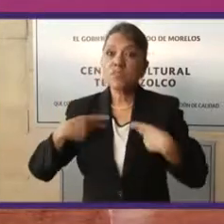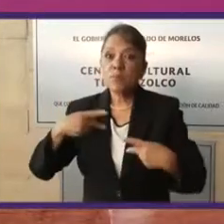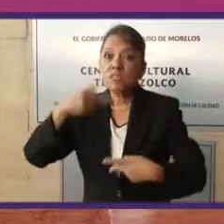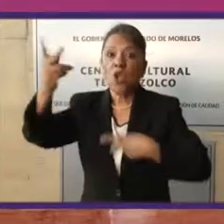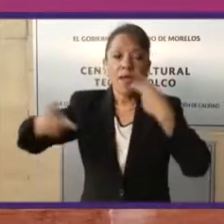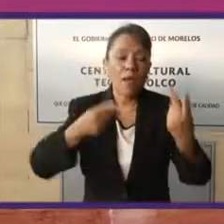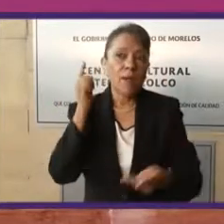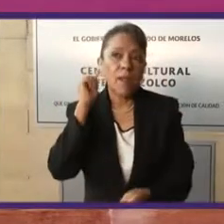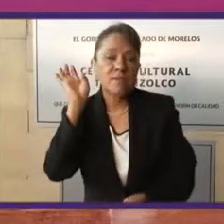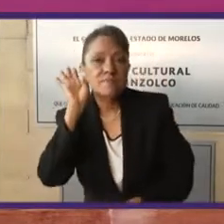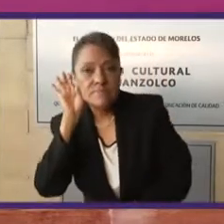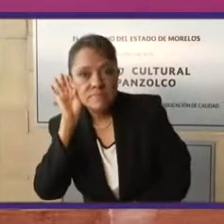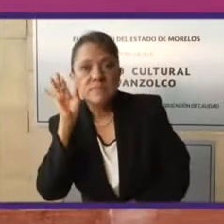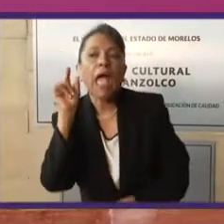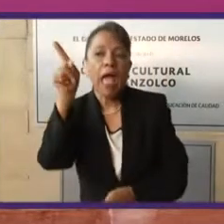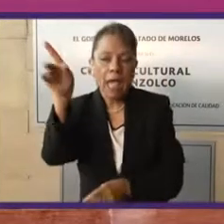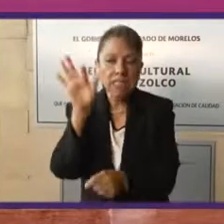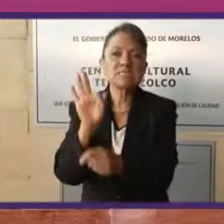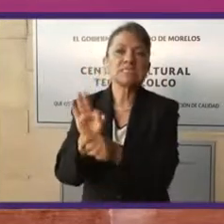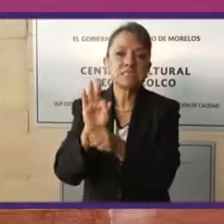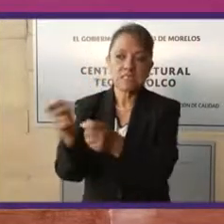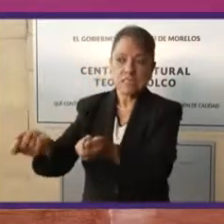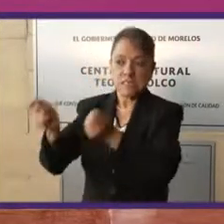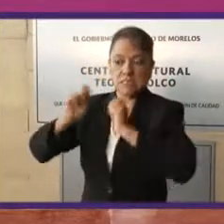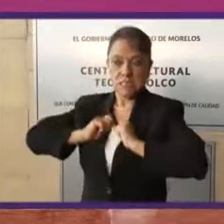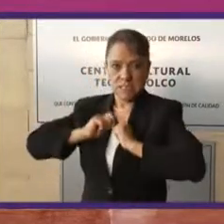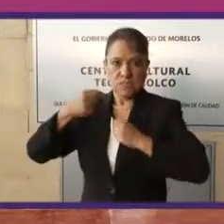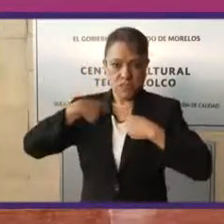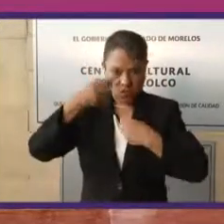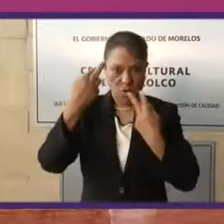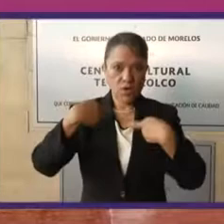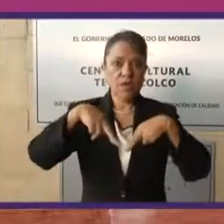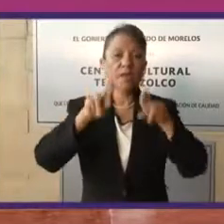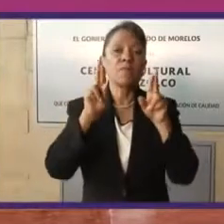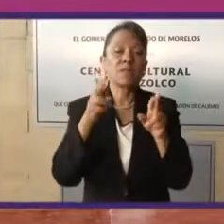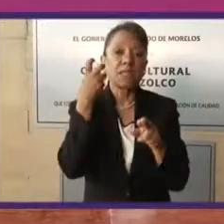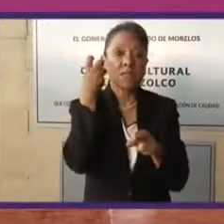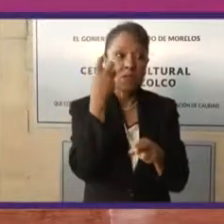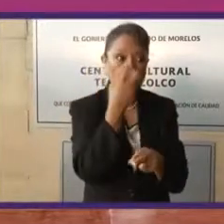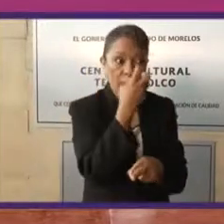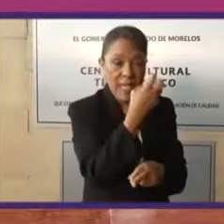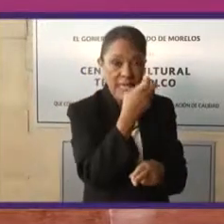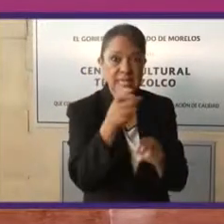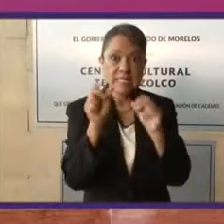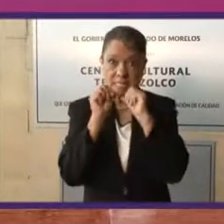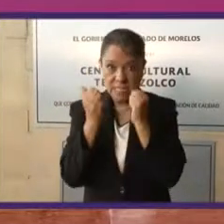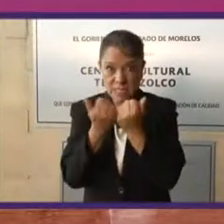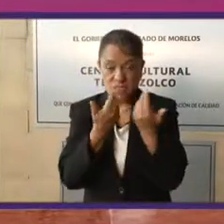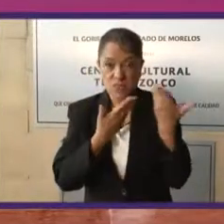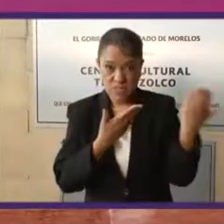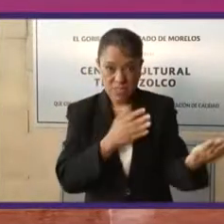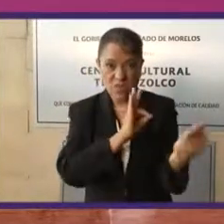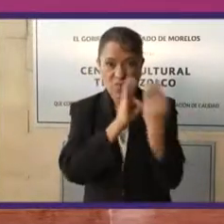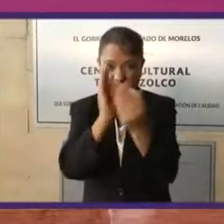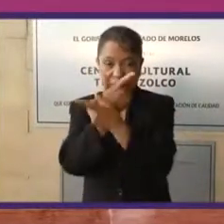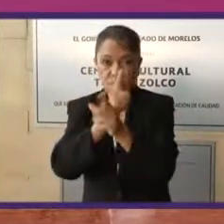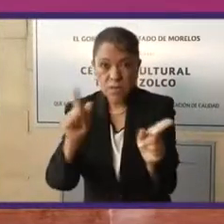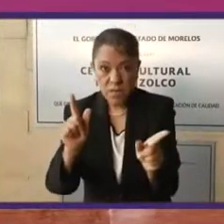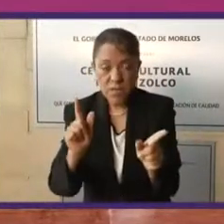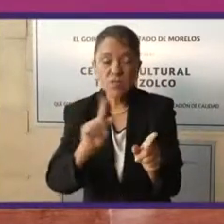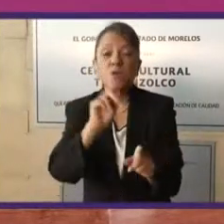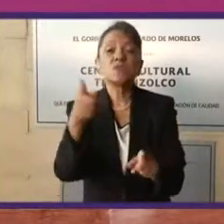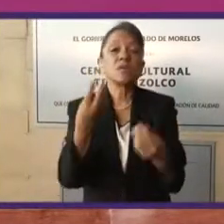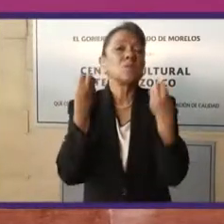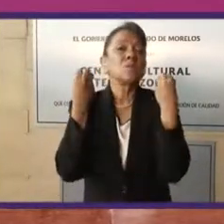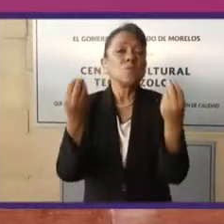abanderar sus causas, que el Frente Amplio Democrático sea la instancia en la cual muchos mexicanos y mexicanas que han